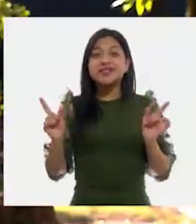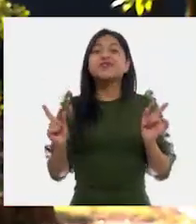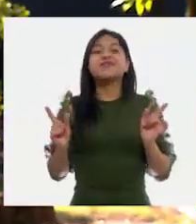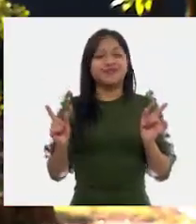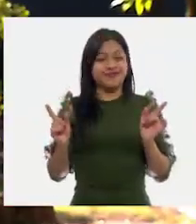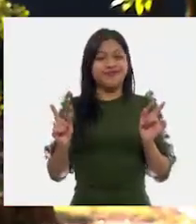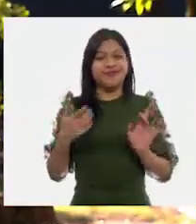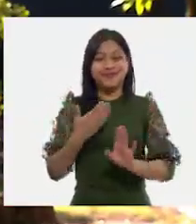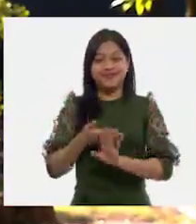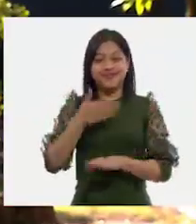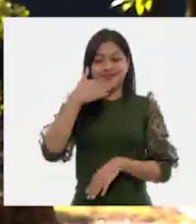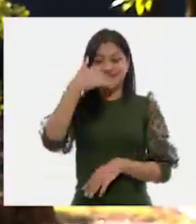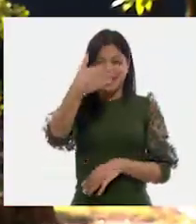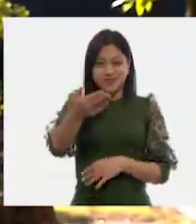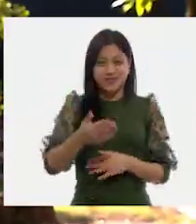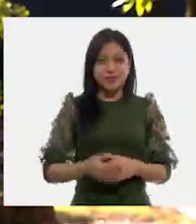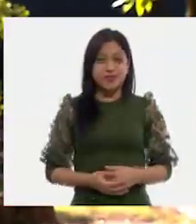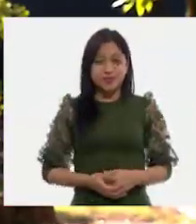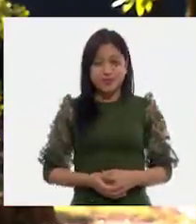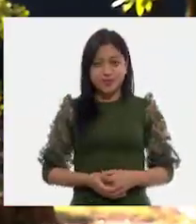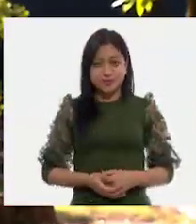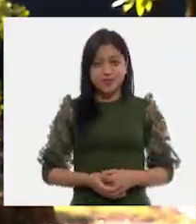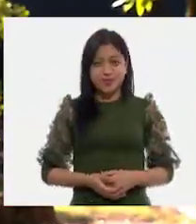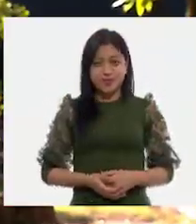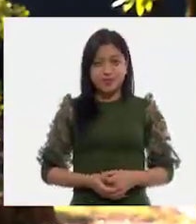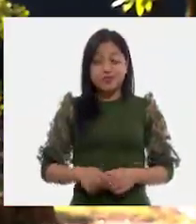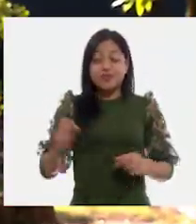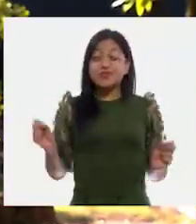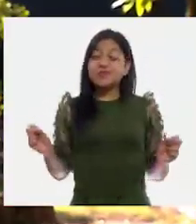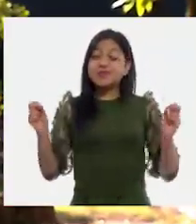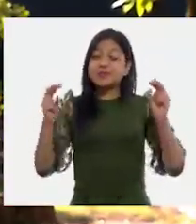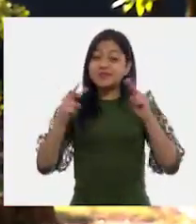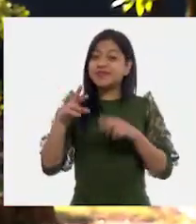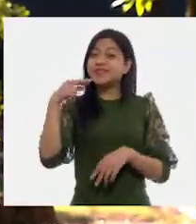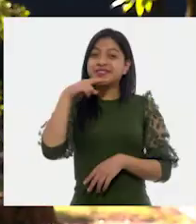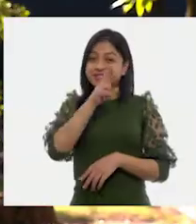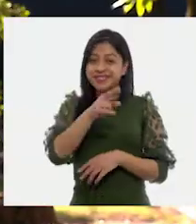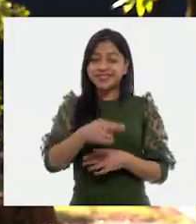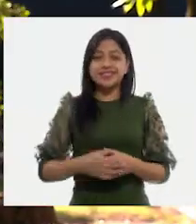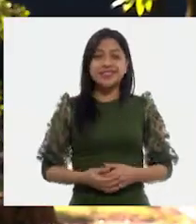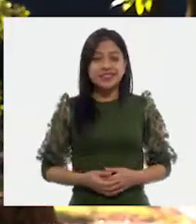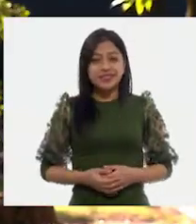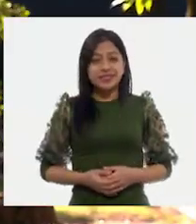¿Listos? ¡Muy bien! ¡Nos vemos pronto!